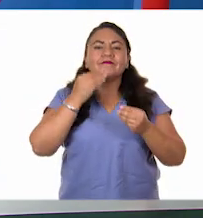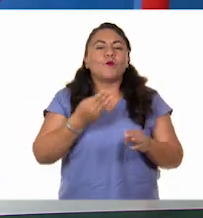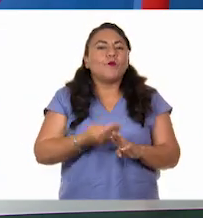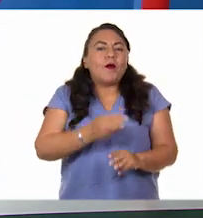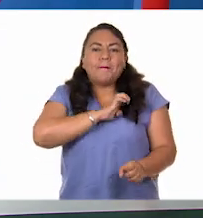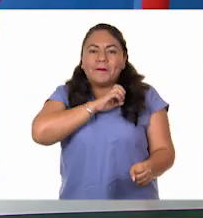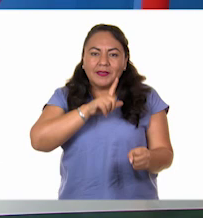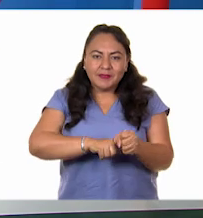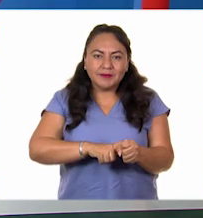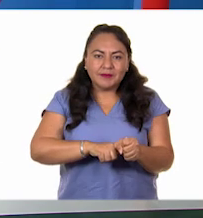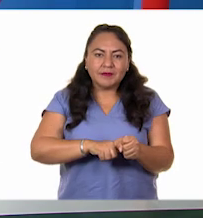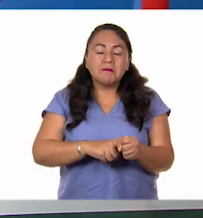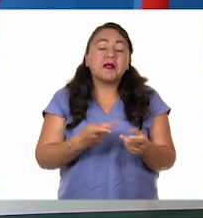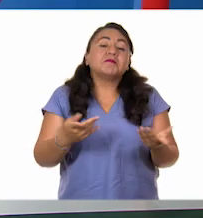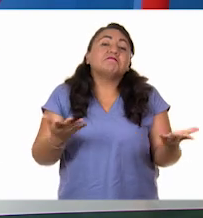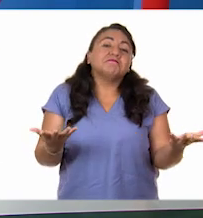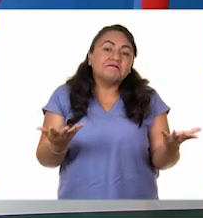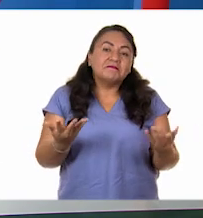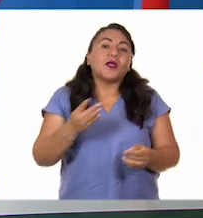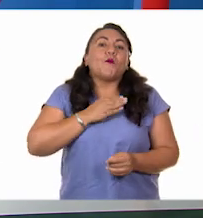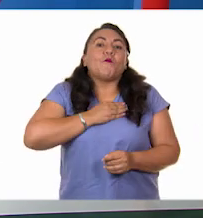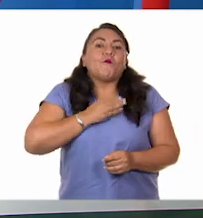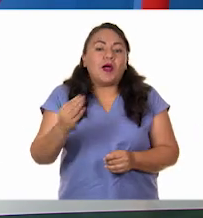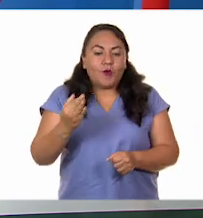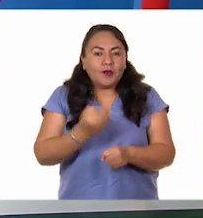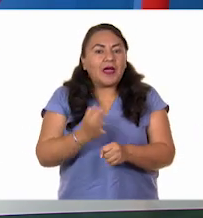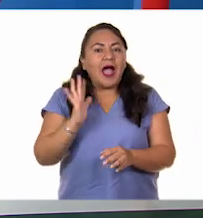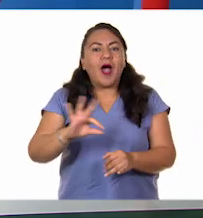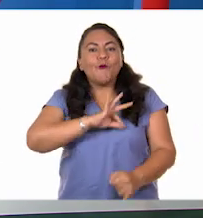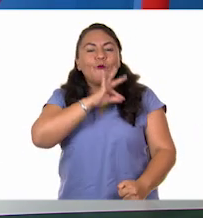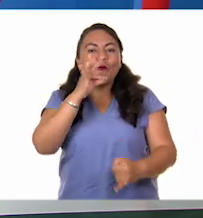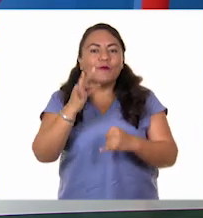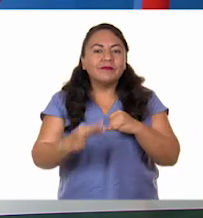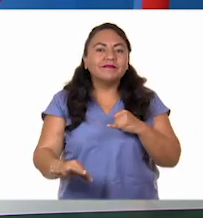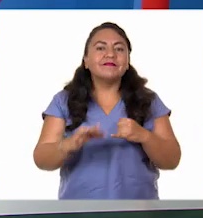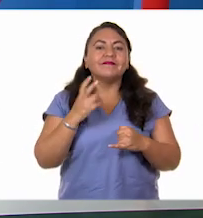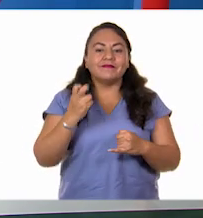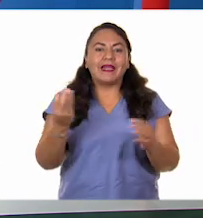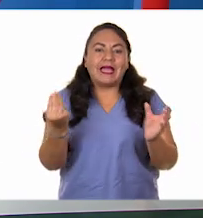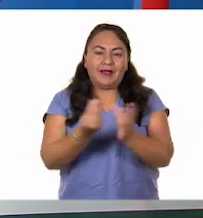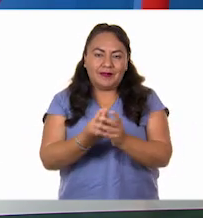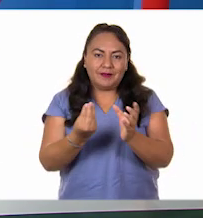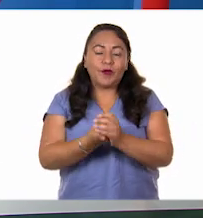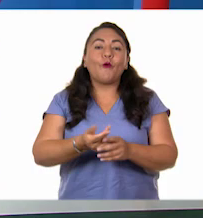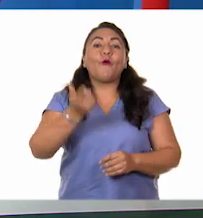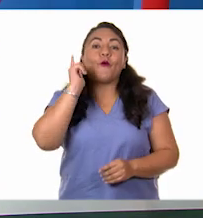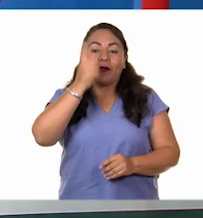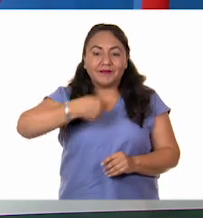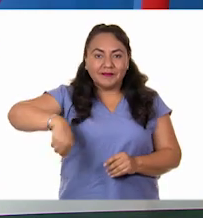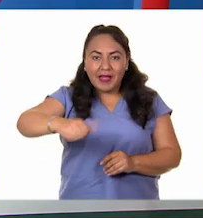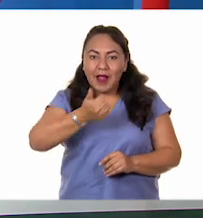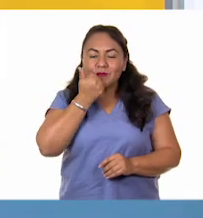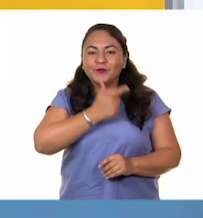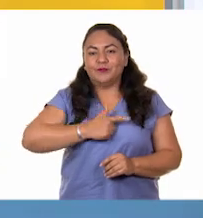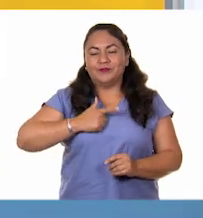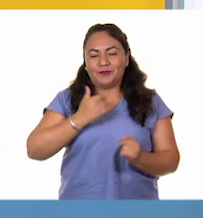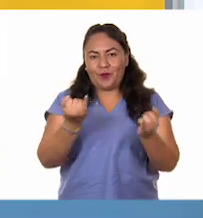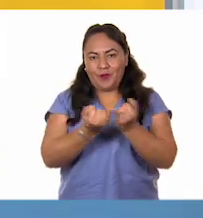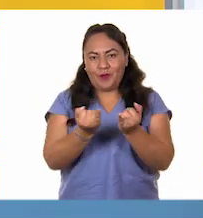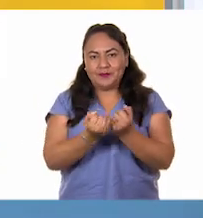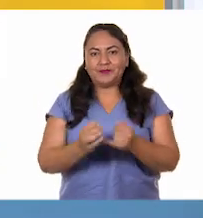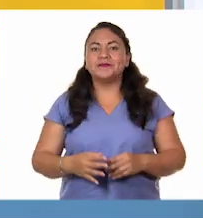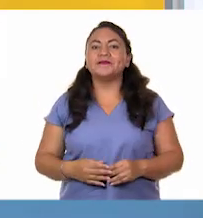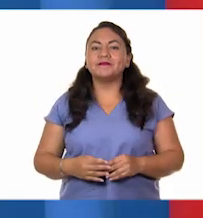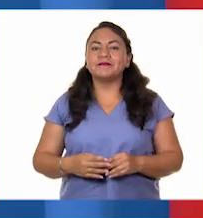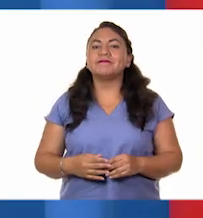especial. Pero bueno, qué bueno que estamos ya en este último, en esta última clase y espero que a nuestros alumnos les guste también esta clase.